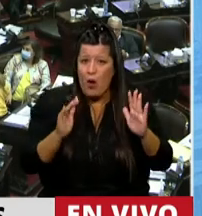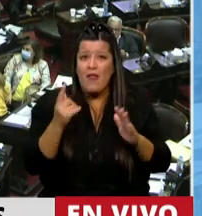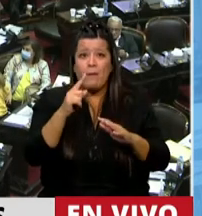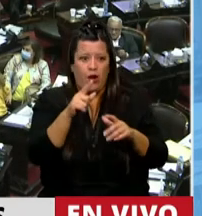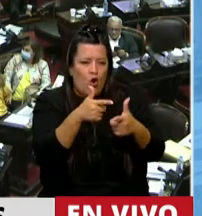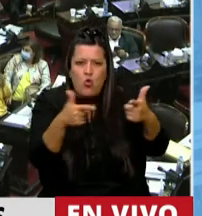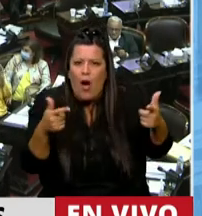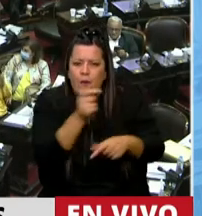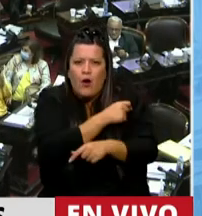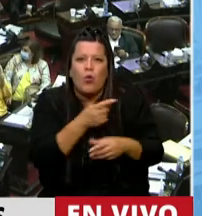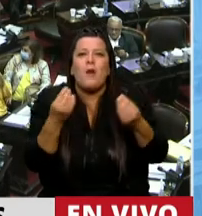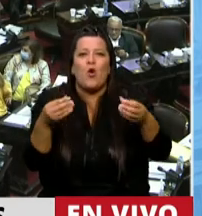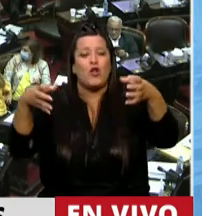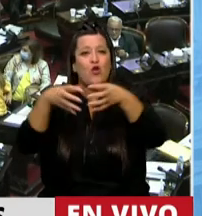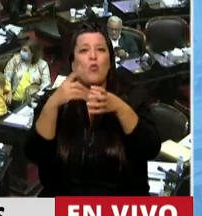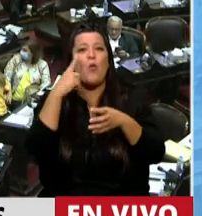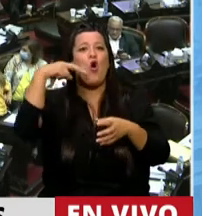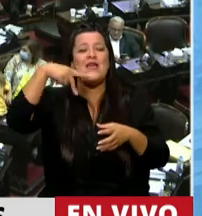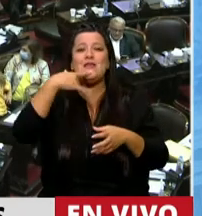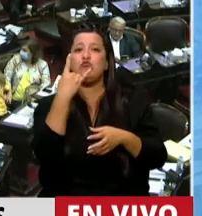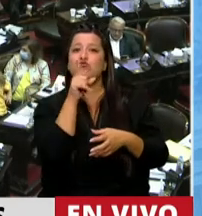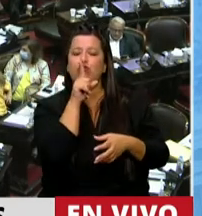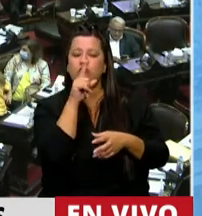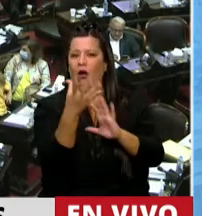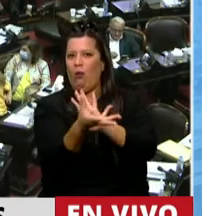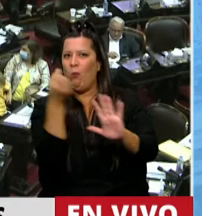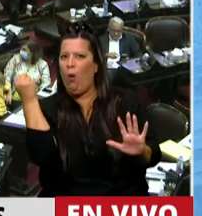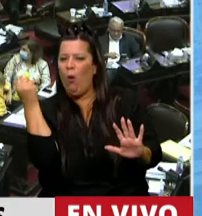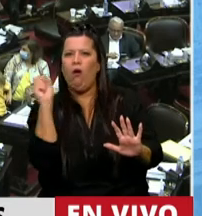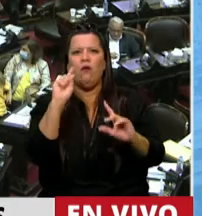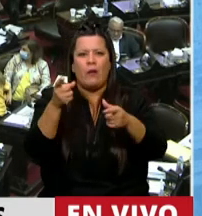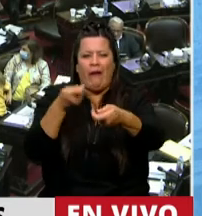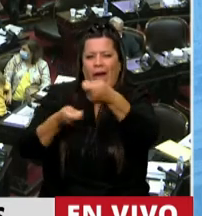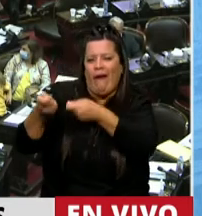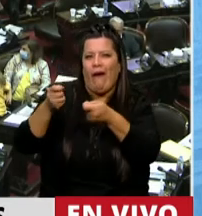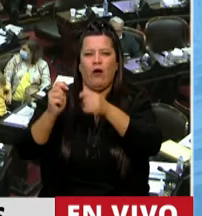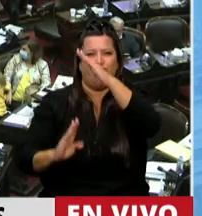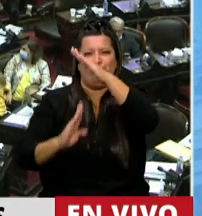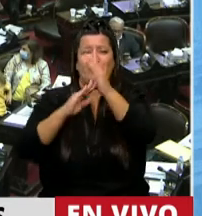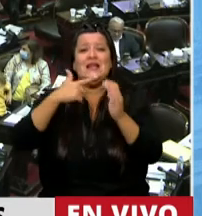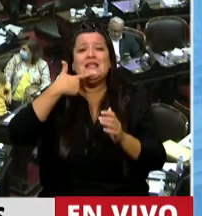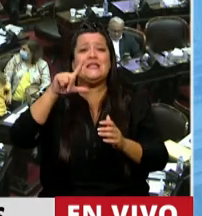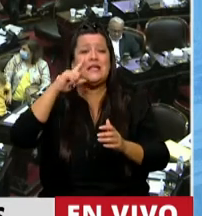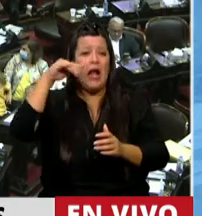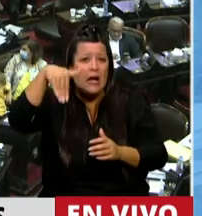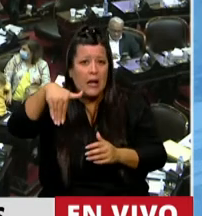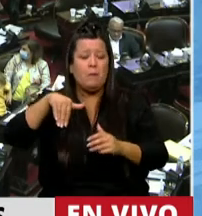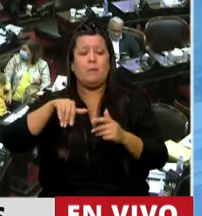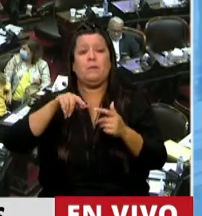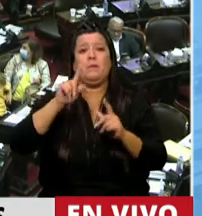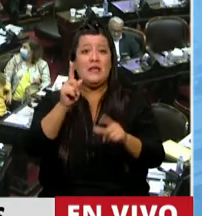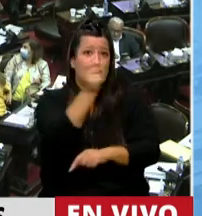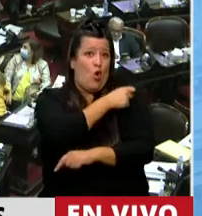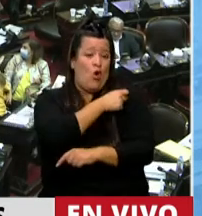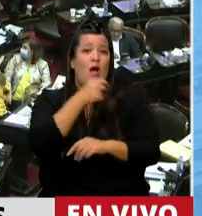porque está el grupo Insud, que se lo lleva, está el gran negocio con el magnate Slim, AstraZeneca